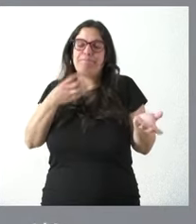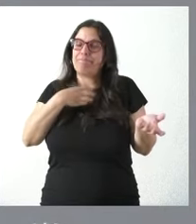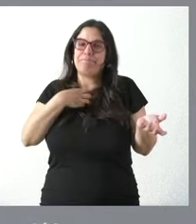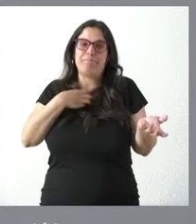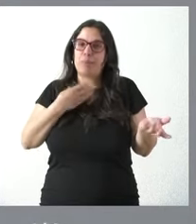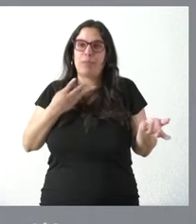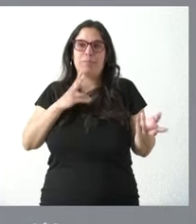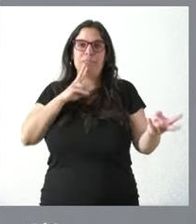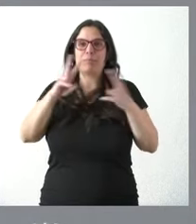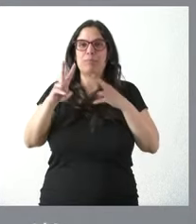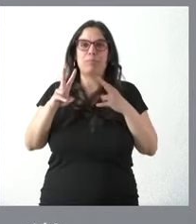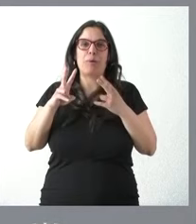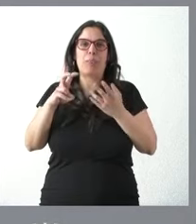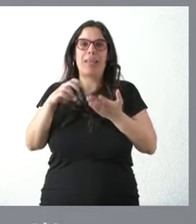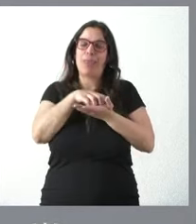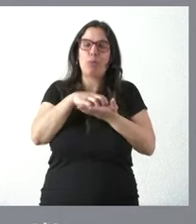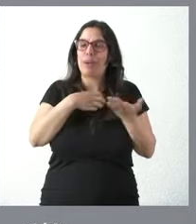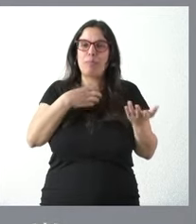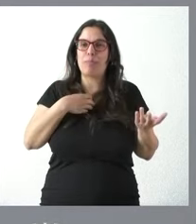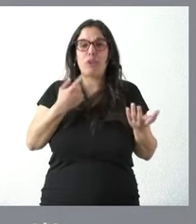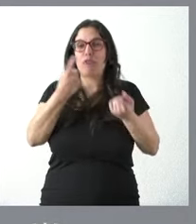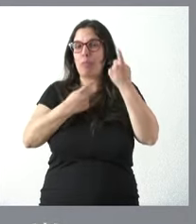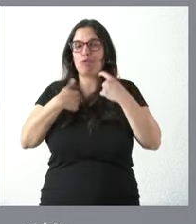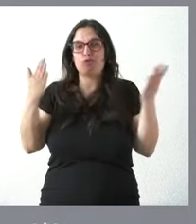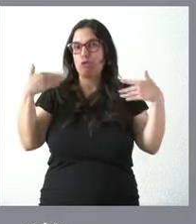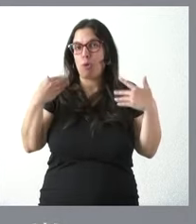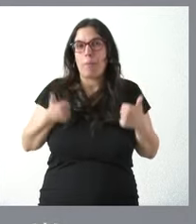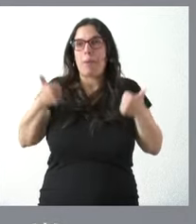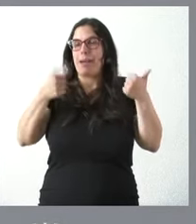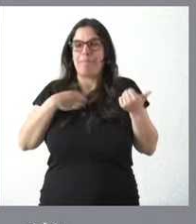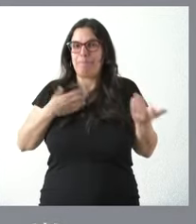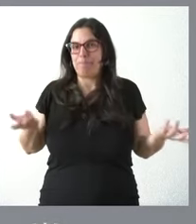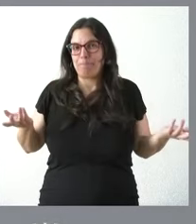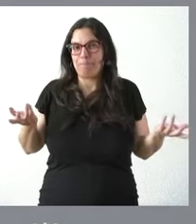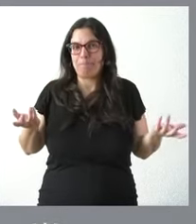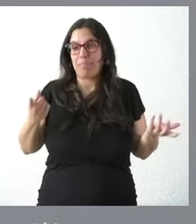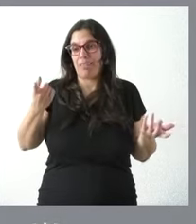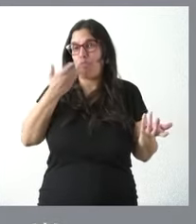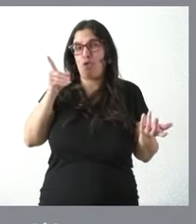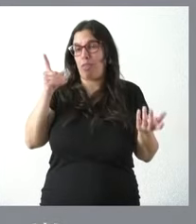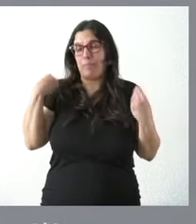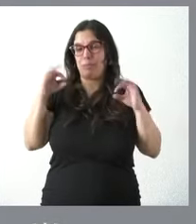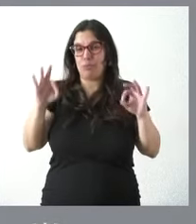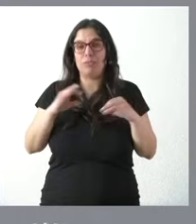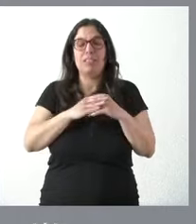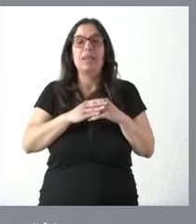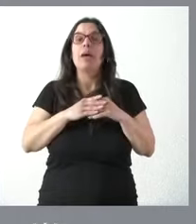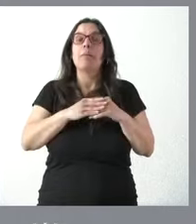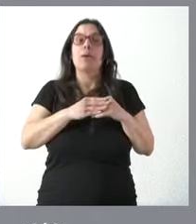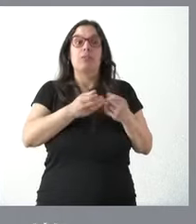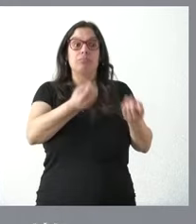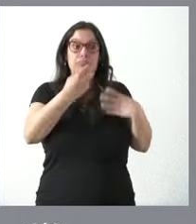resolverle en este momento esa intriga y no tengo ninguna información adicional que aportar a la que usted ya ha señalado pero en cuanto la tengamos